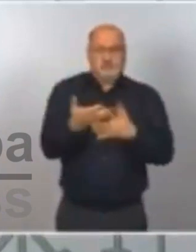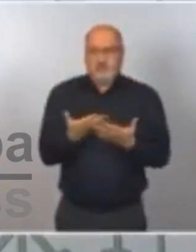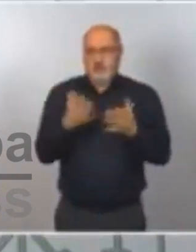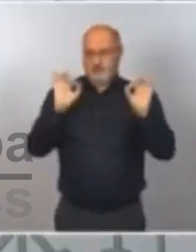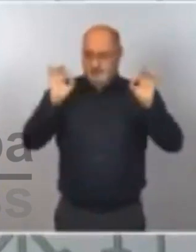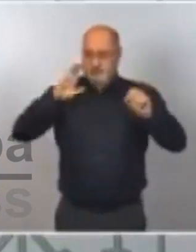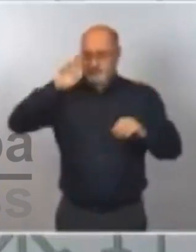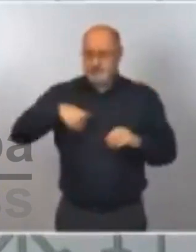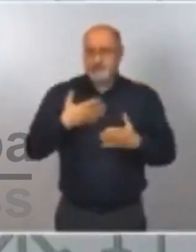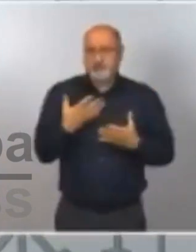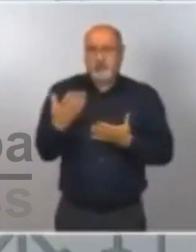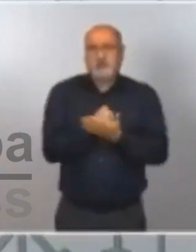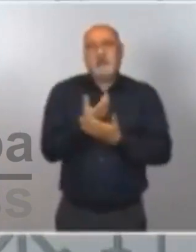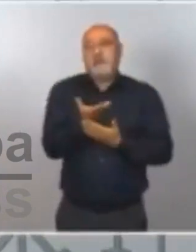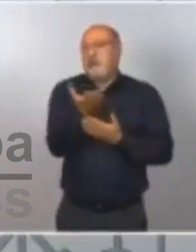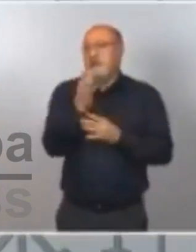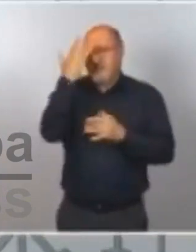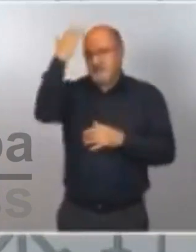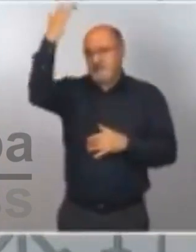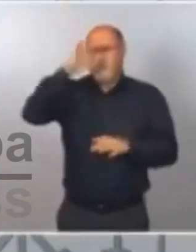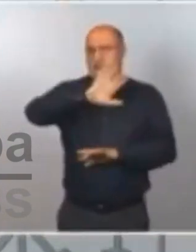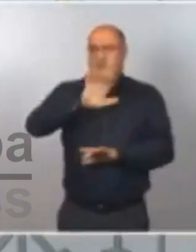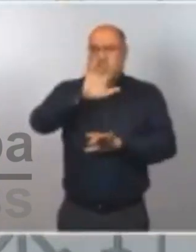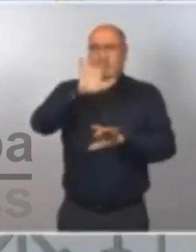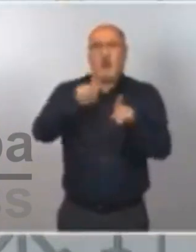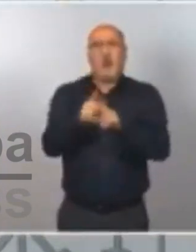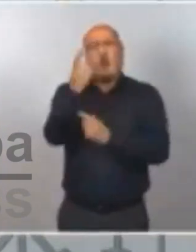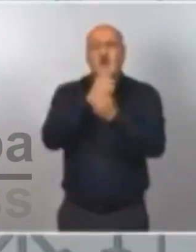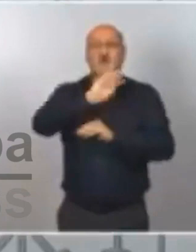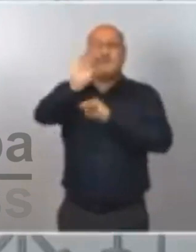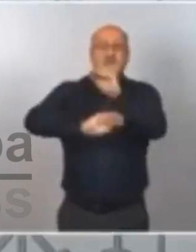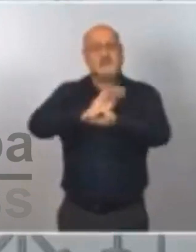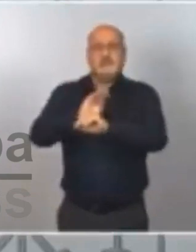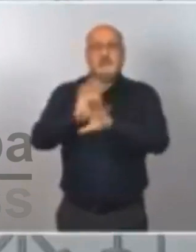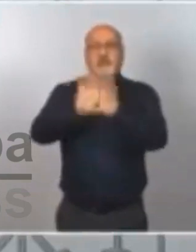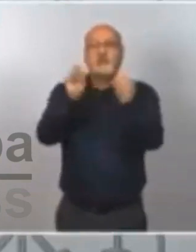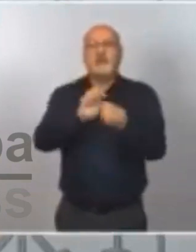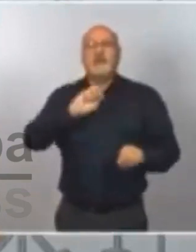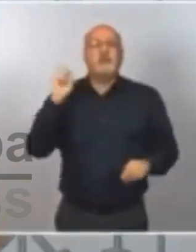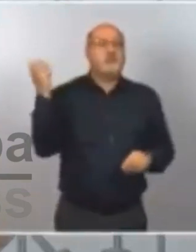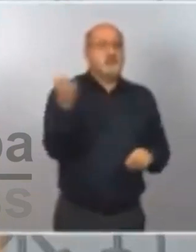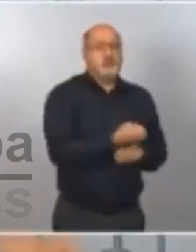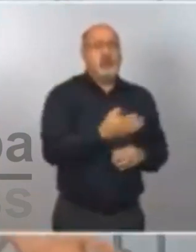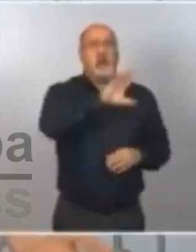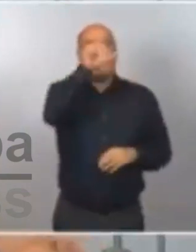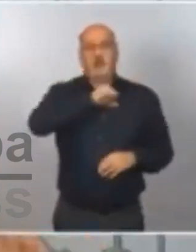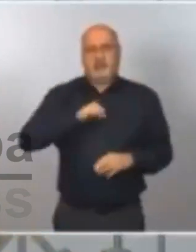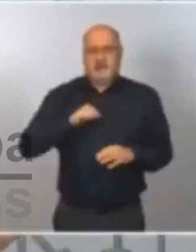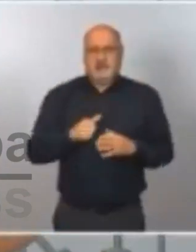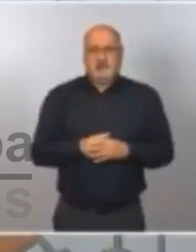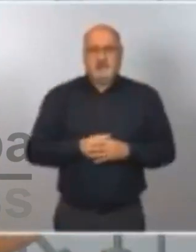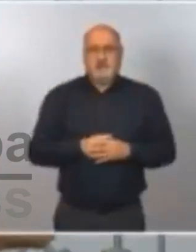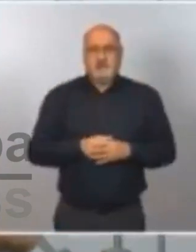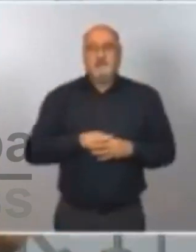objeto de pregunta o son objeto de consulta por parte de las diferentes autonomías. En segundo lugar,